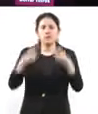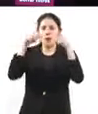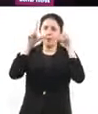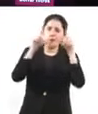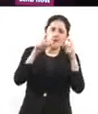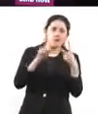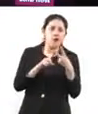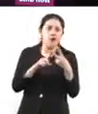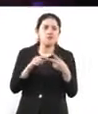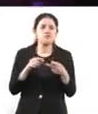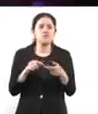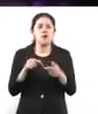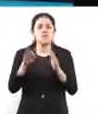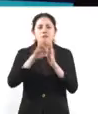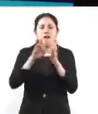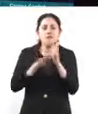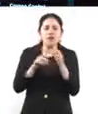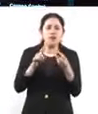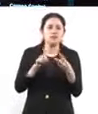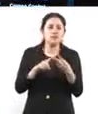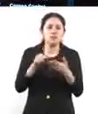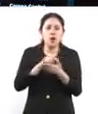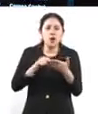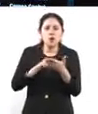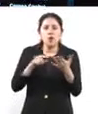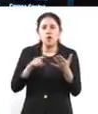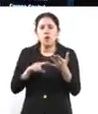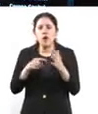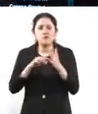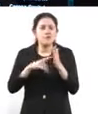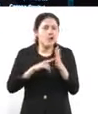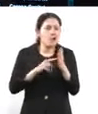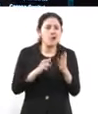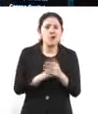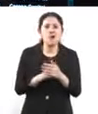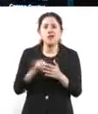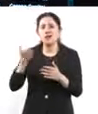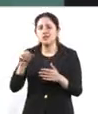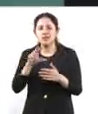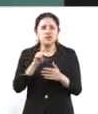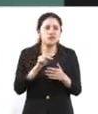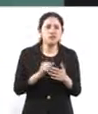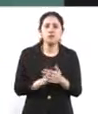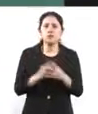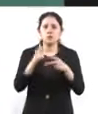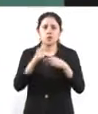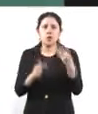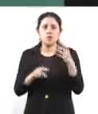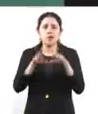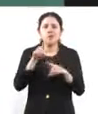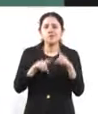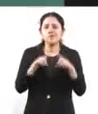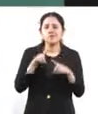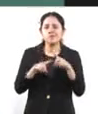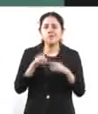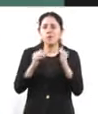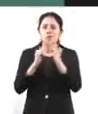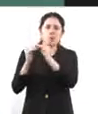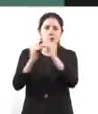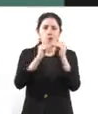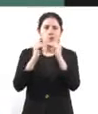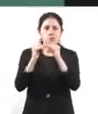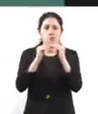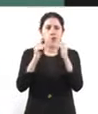fecha, horario, si es infantil o no es infantil. Y eso, evidentemente, permite democratizar la oferta